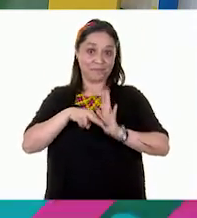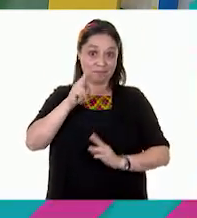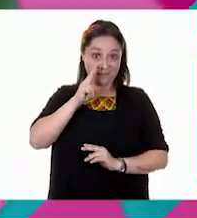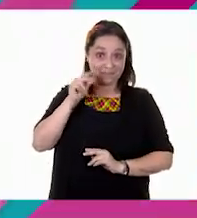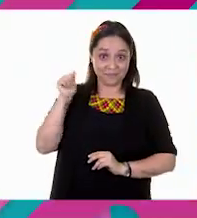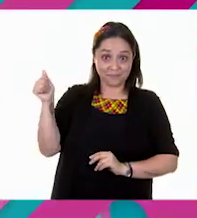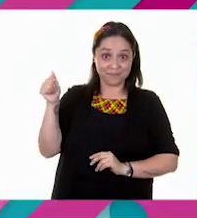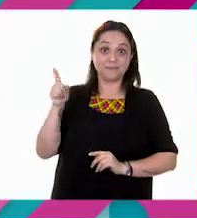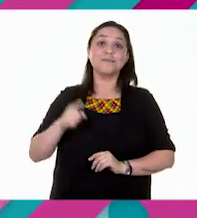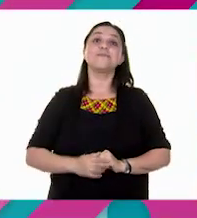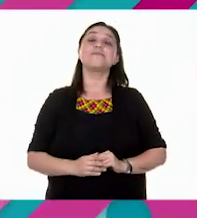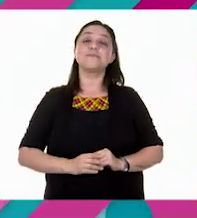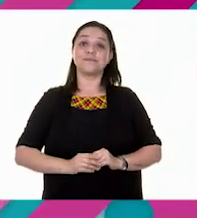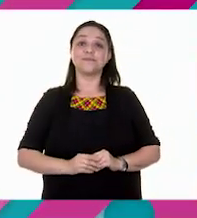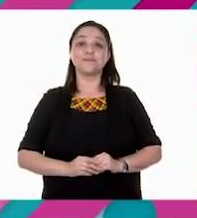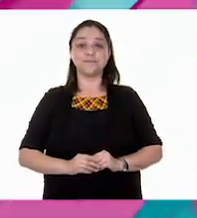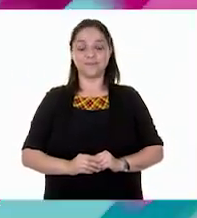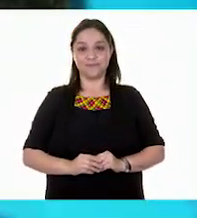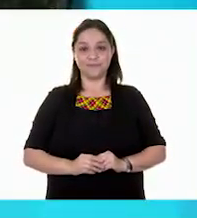¡Córalo!